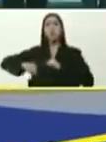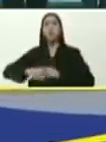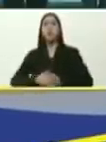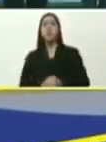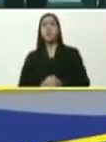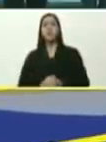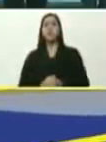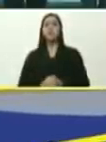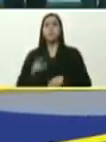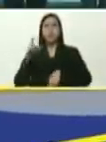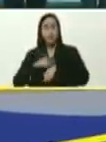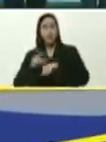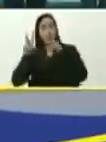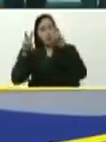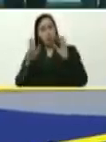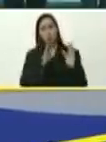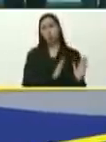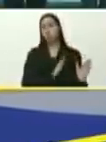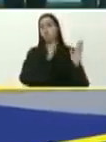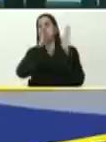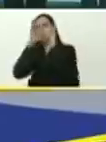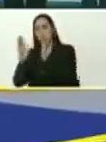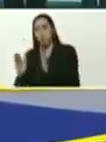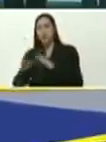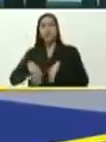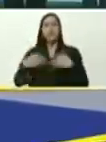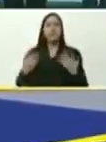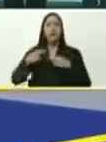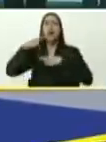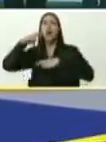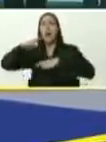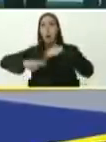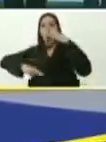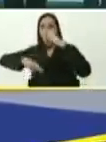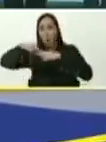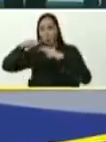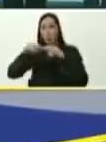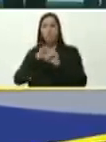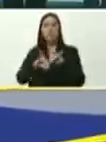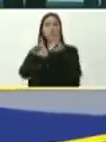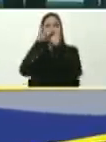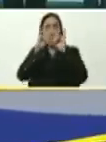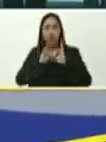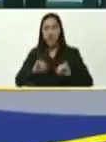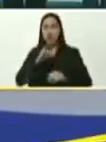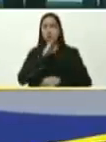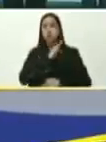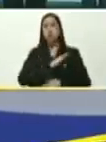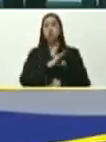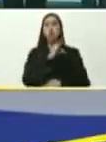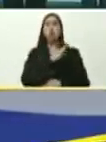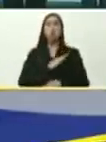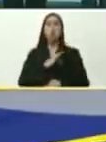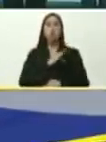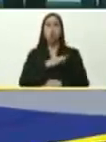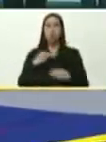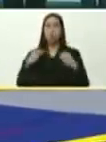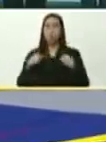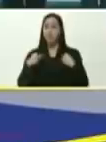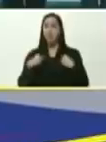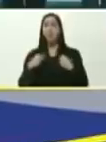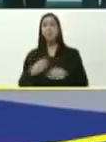a una nueva etapa, a la etapa, de construcción, de la felicidad, social, del vivir,